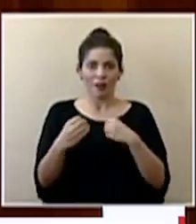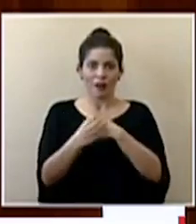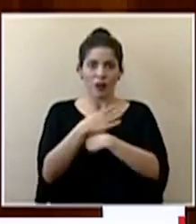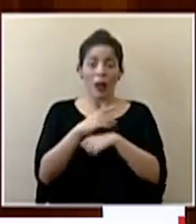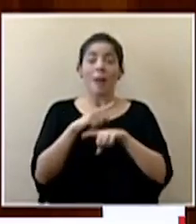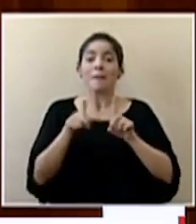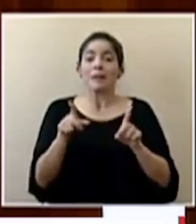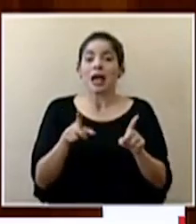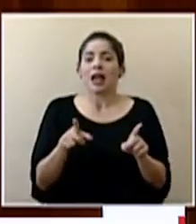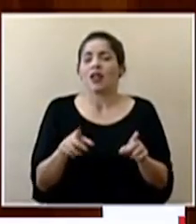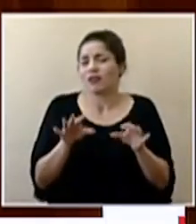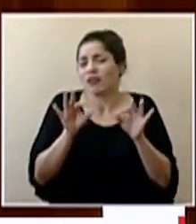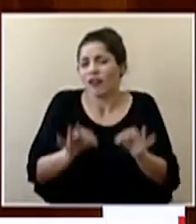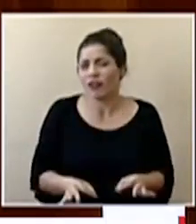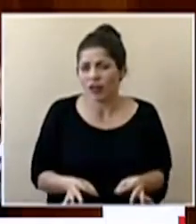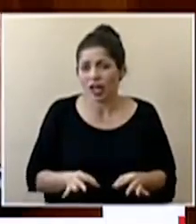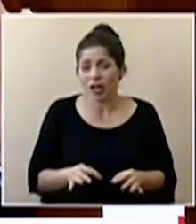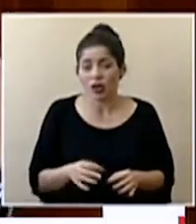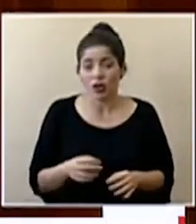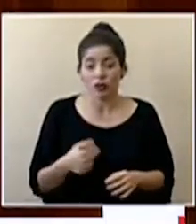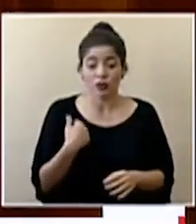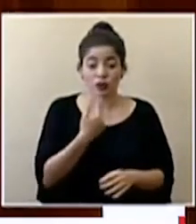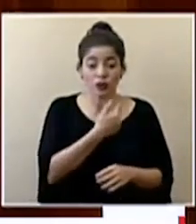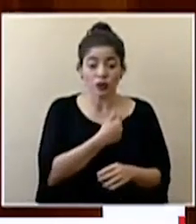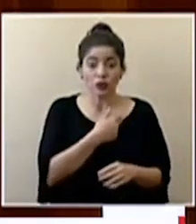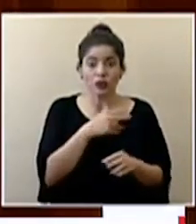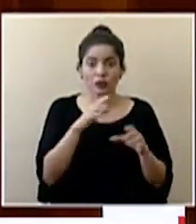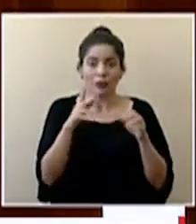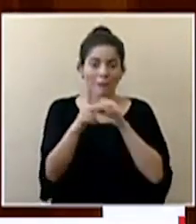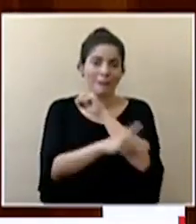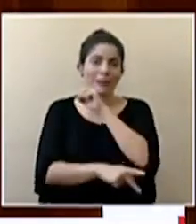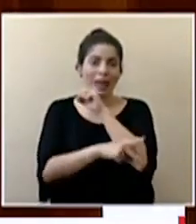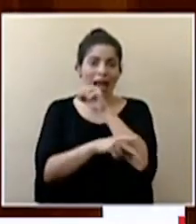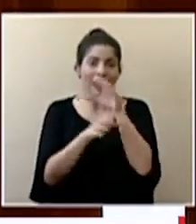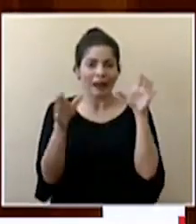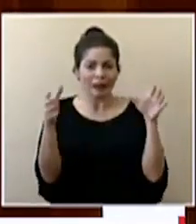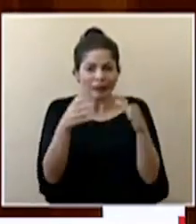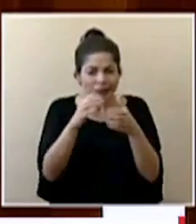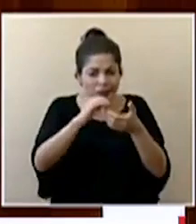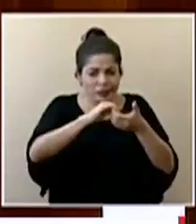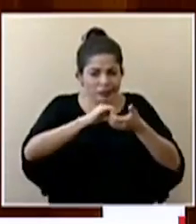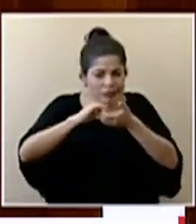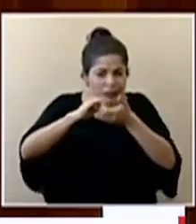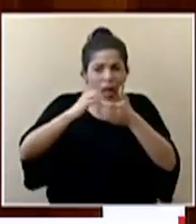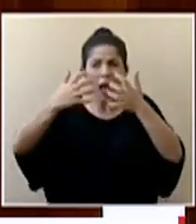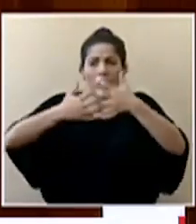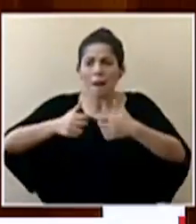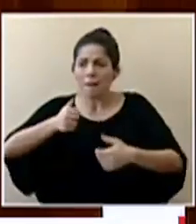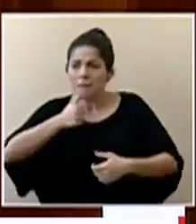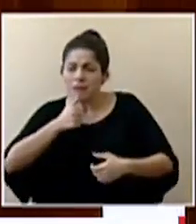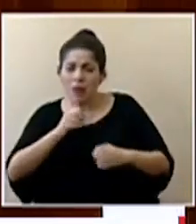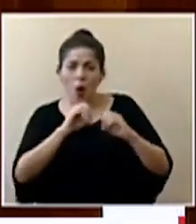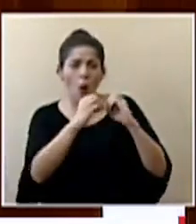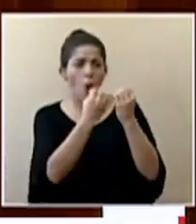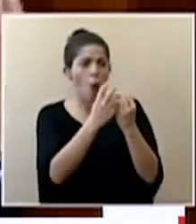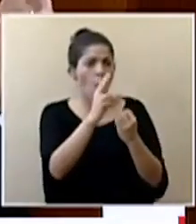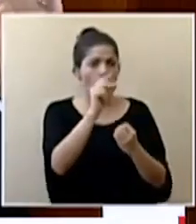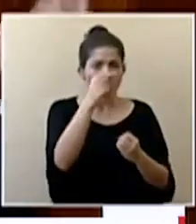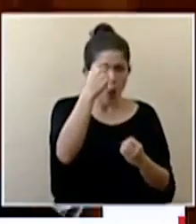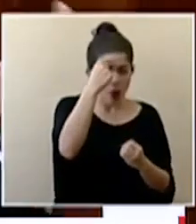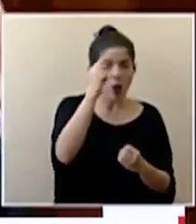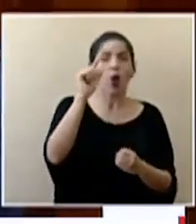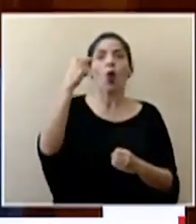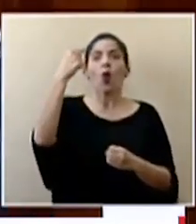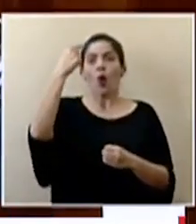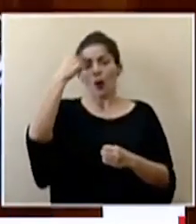pero definitivamente el hecho que nos hayamos unido como país que las empresas privadas las organizaciones no gubernamentales el gobierno